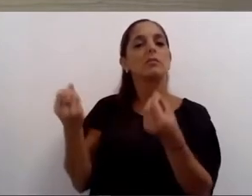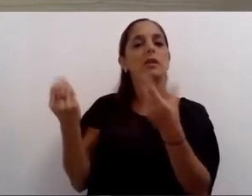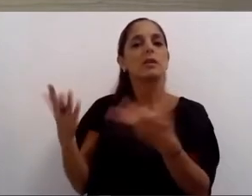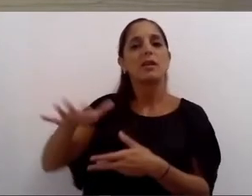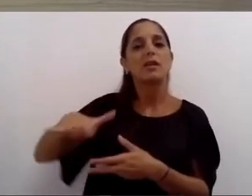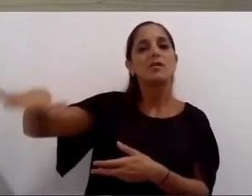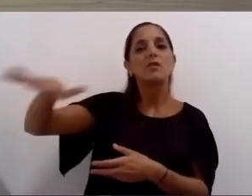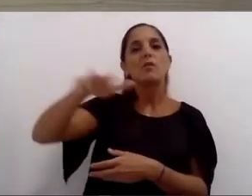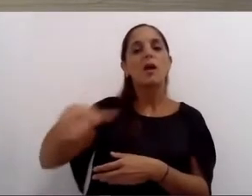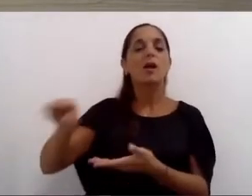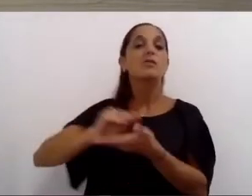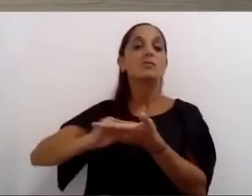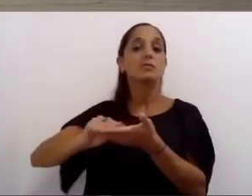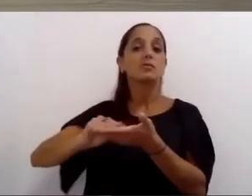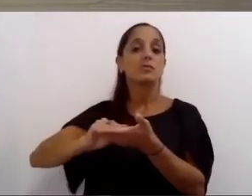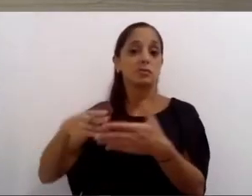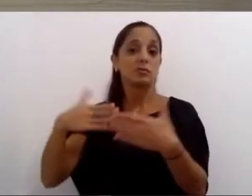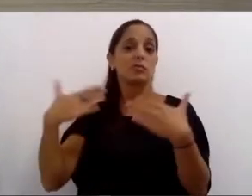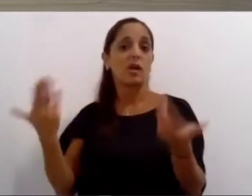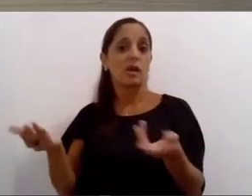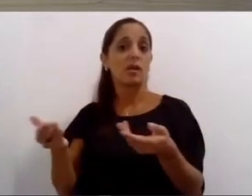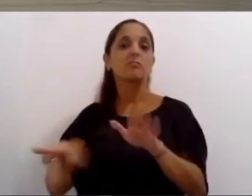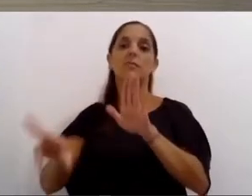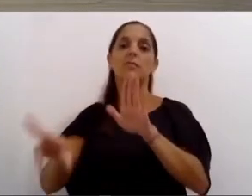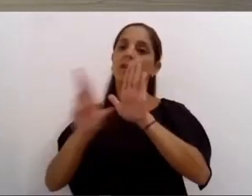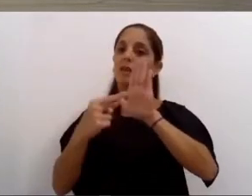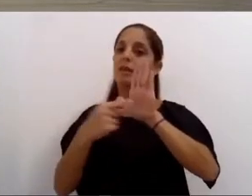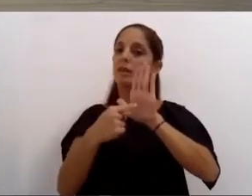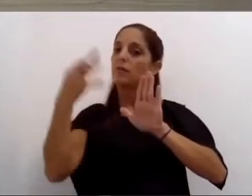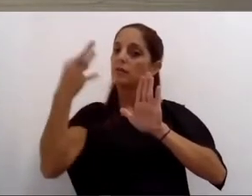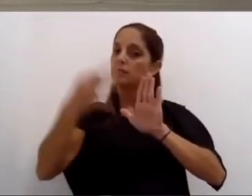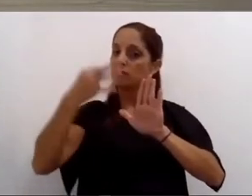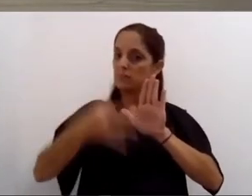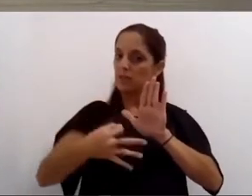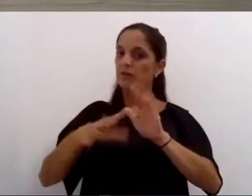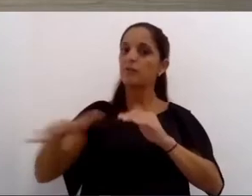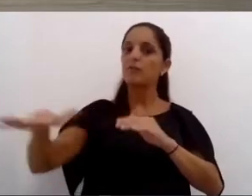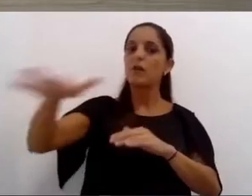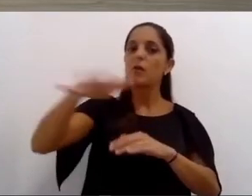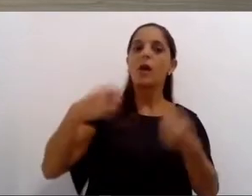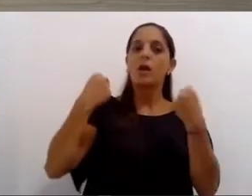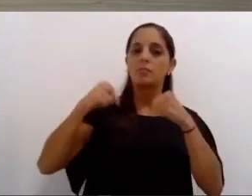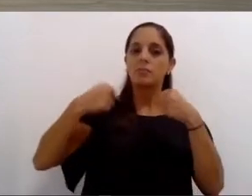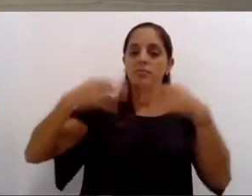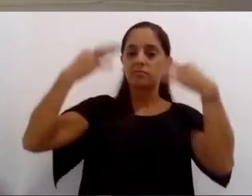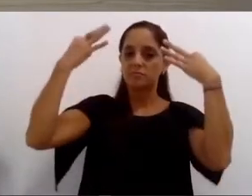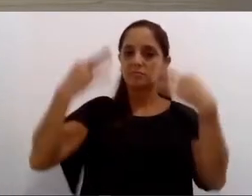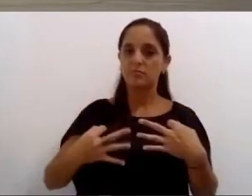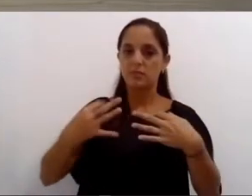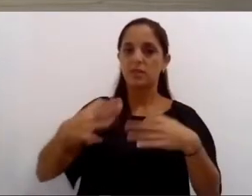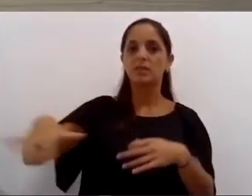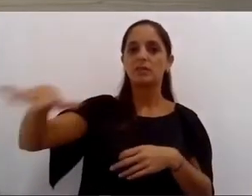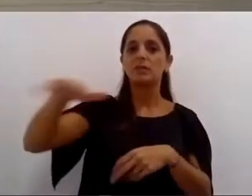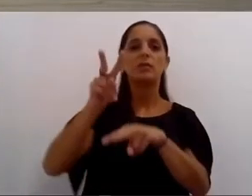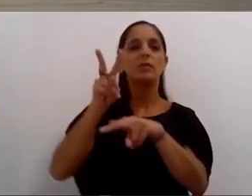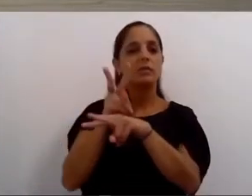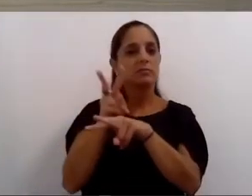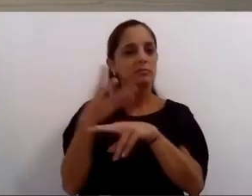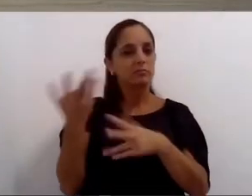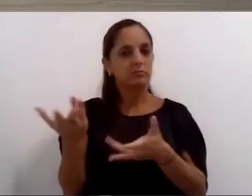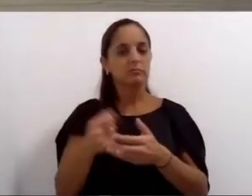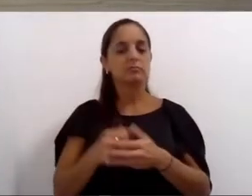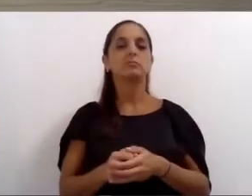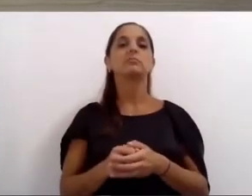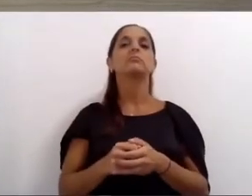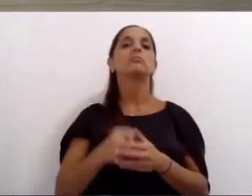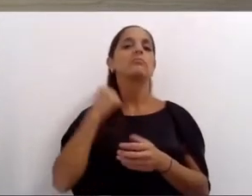nuestro río en forma coordinada y regulada acordando buenas prácticas en torno a la cultura del río fundamentalmente